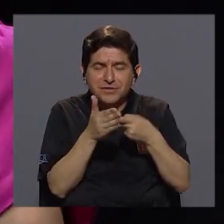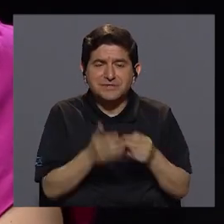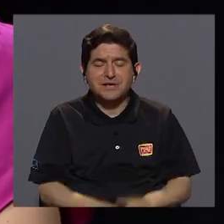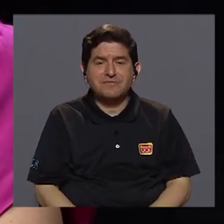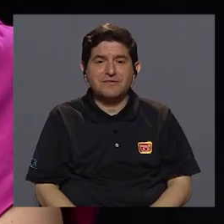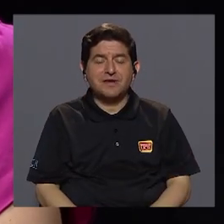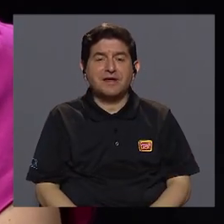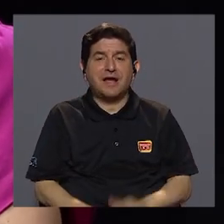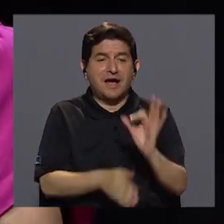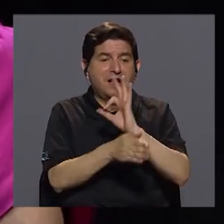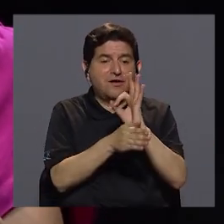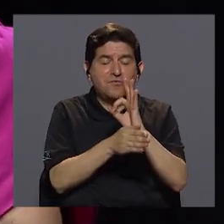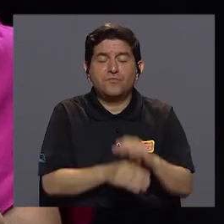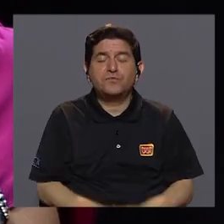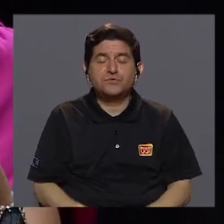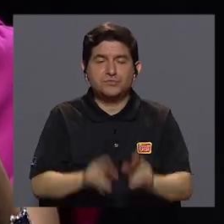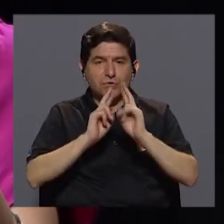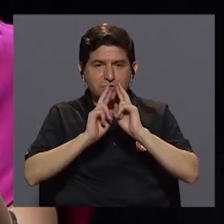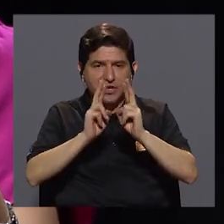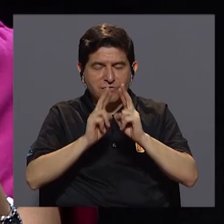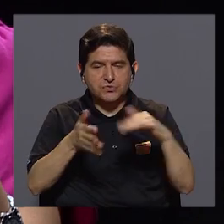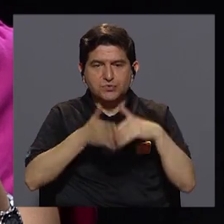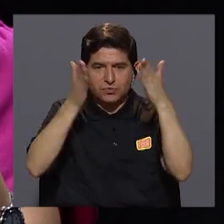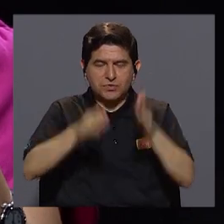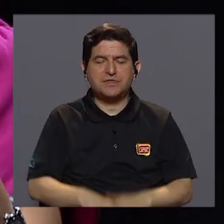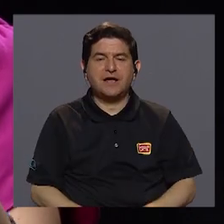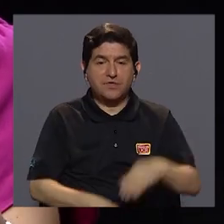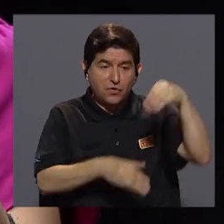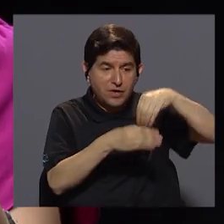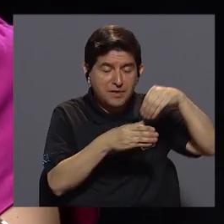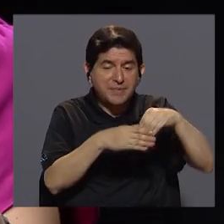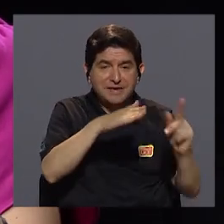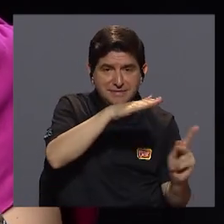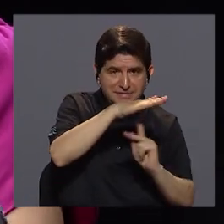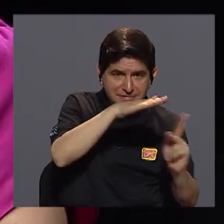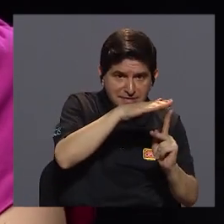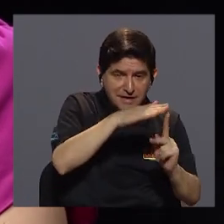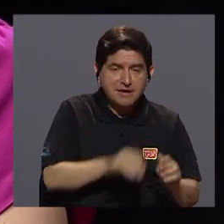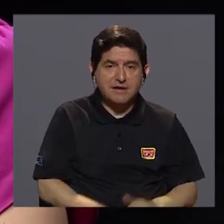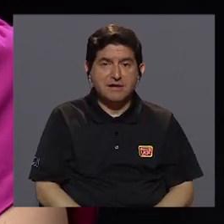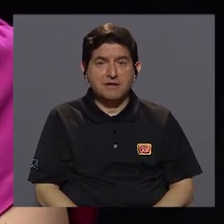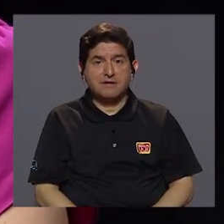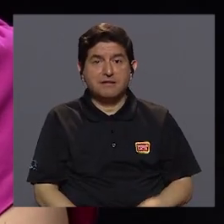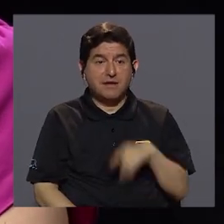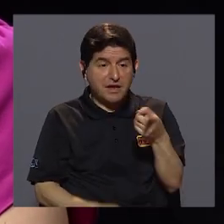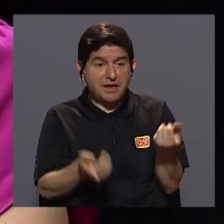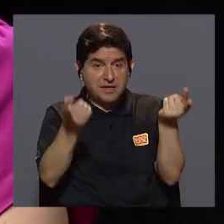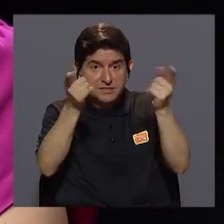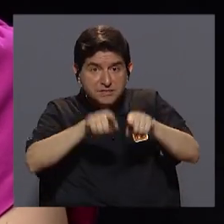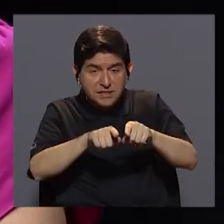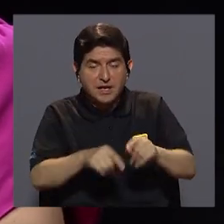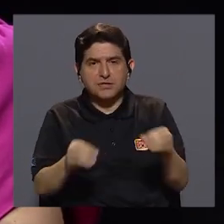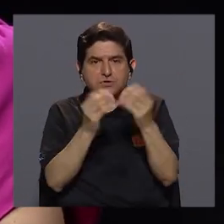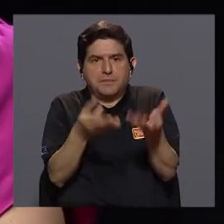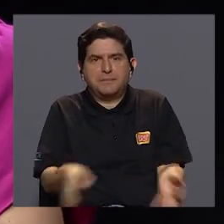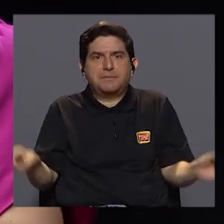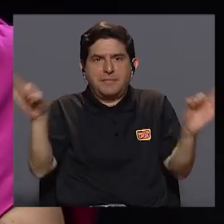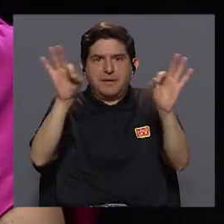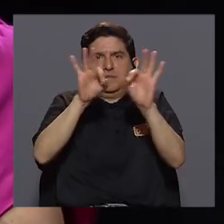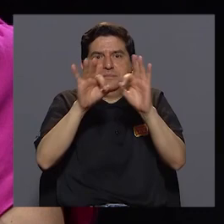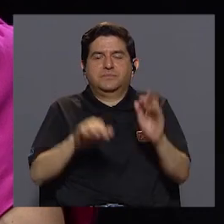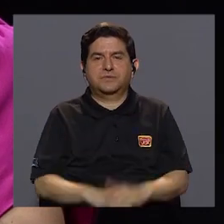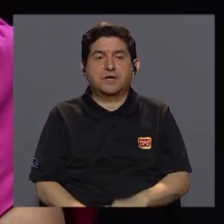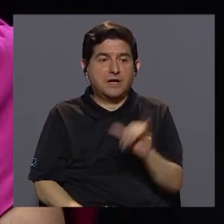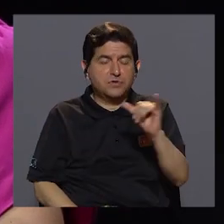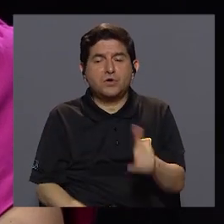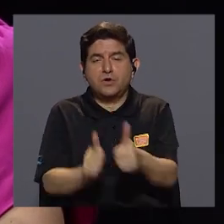el desempeño del estudiante, o sea, el rédito de invertir en la educación preescolar es uno de los más importantes, así